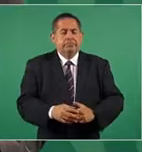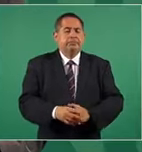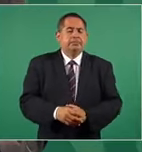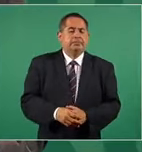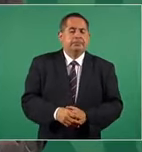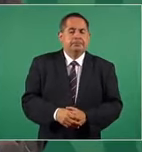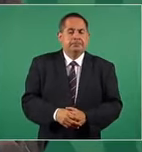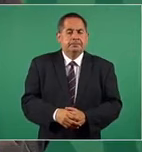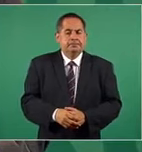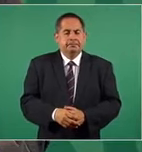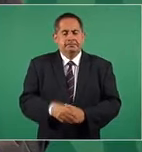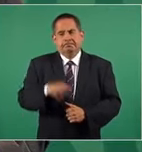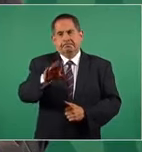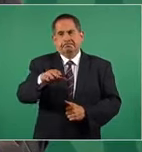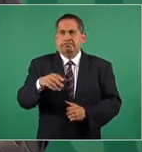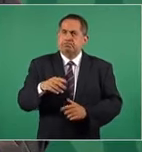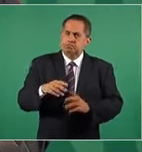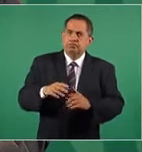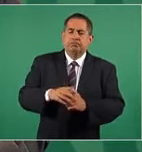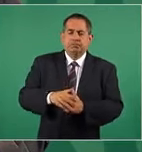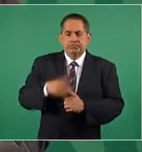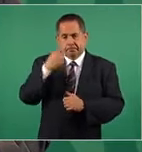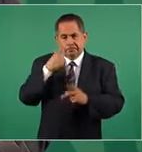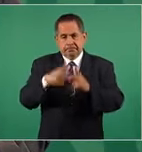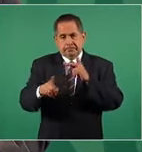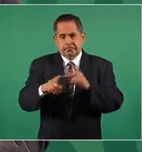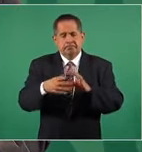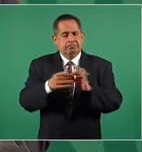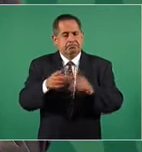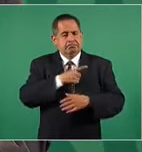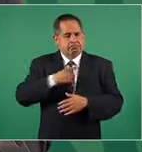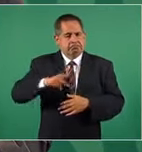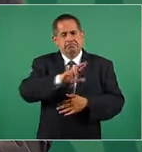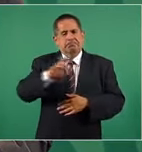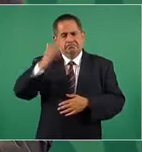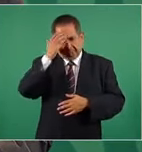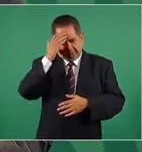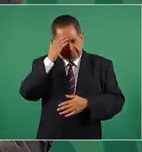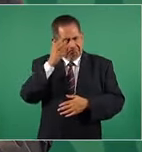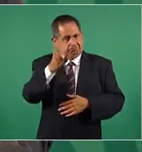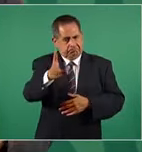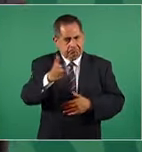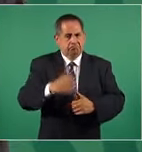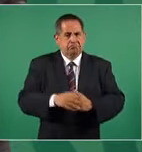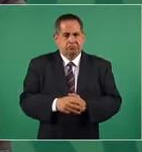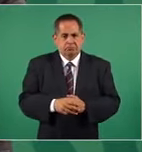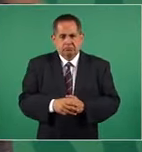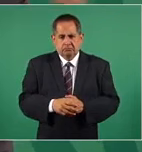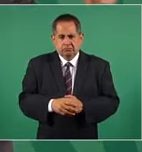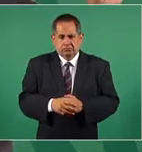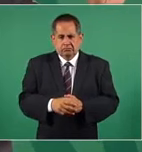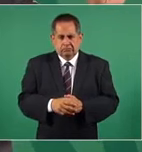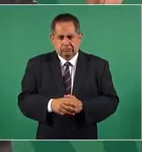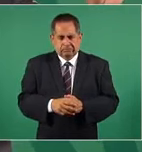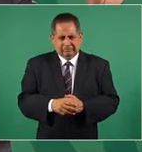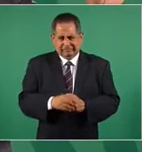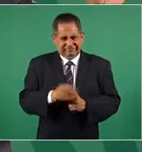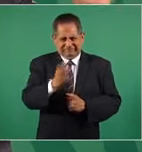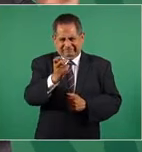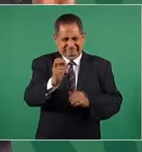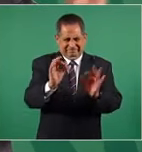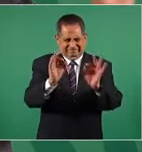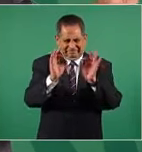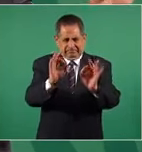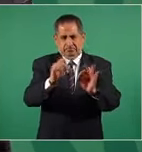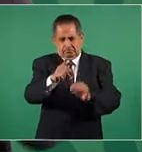para empezar te tengo que reconocer que es exacto